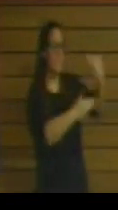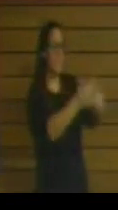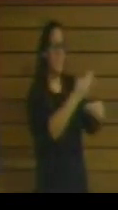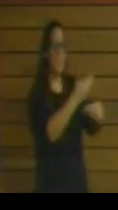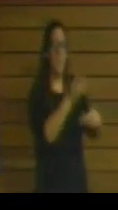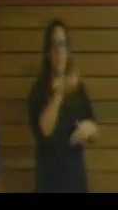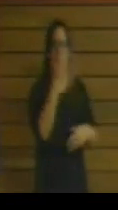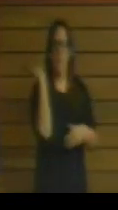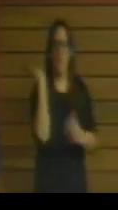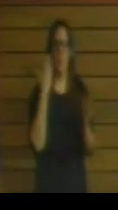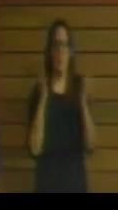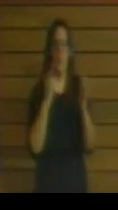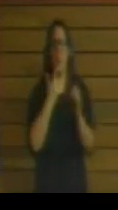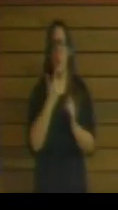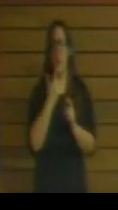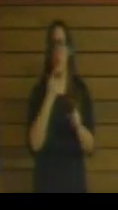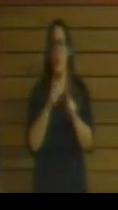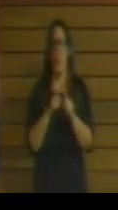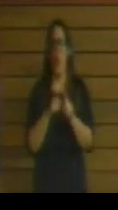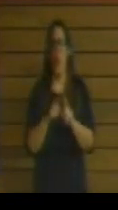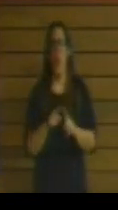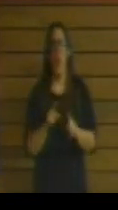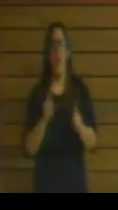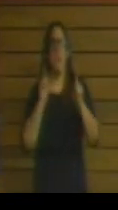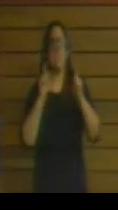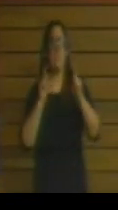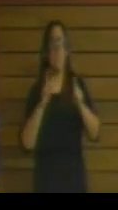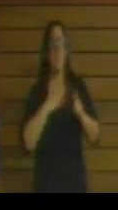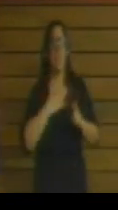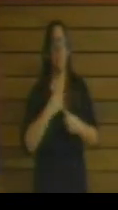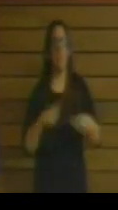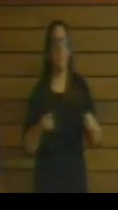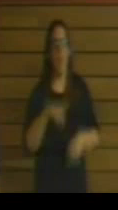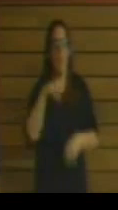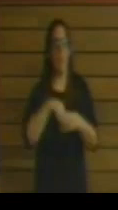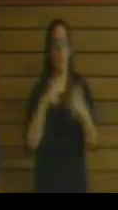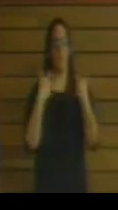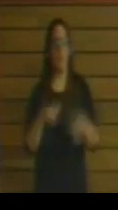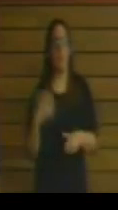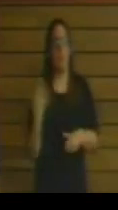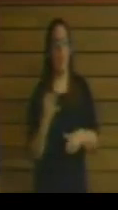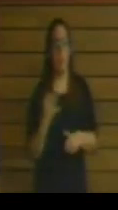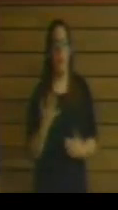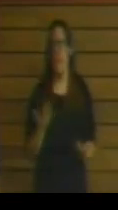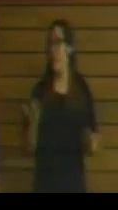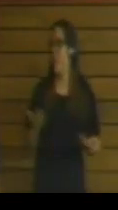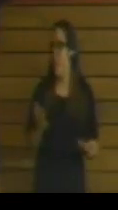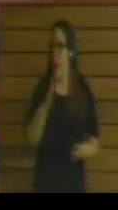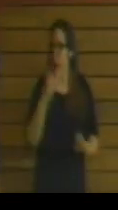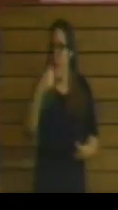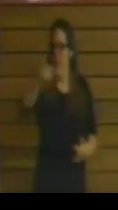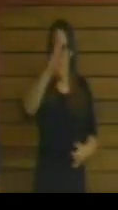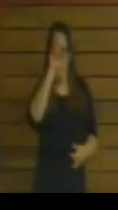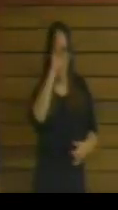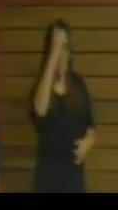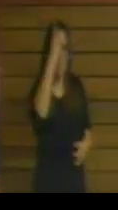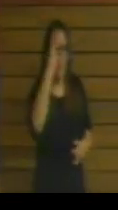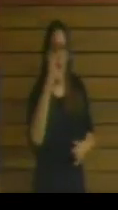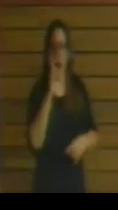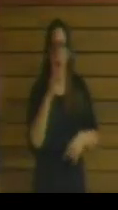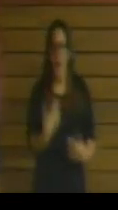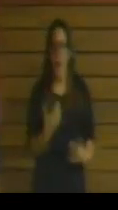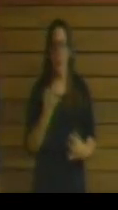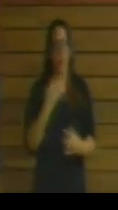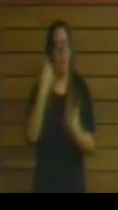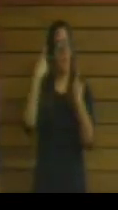estas enseñanzas musicales debieran ser asumidas por parte del propio departamento. ¿Qué pasa? ¿Que ahora hemos cambiado de criterio, de opinión, ahora que sigan dependiendo de